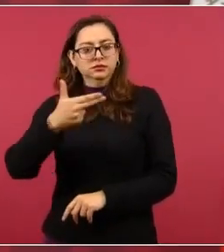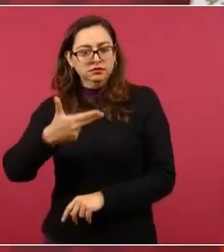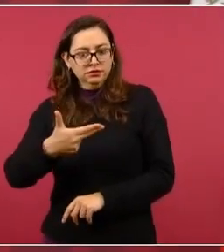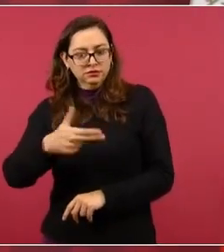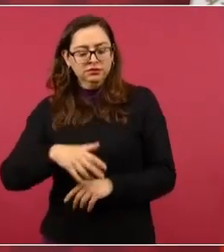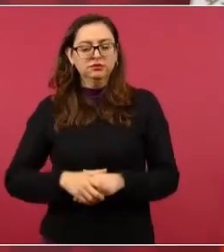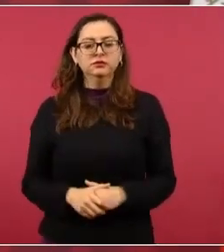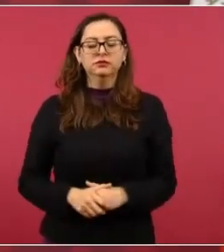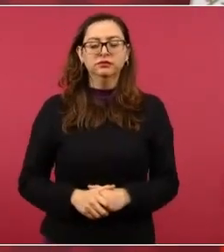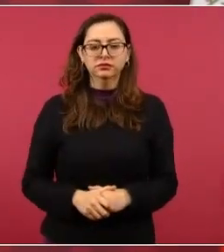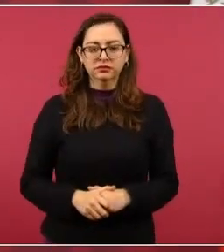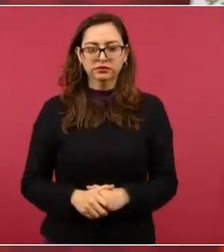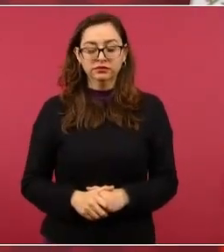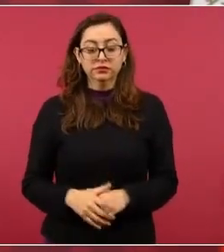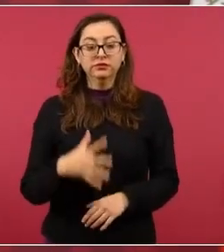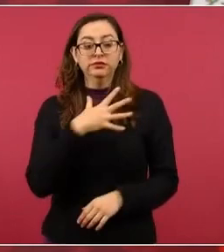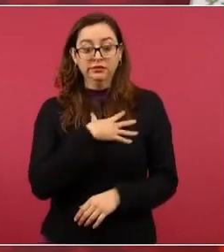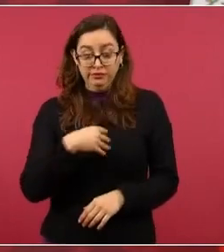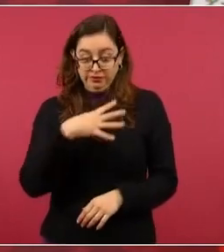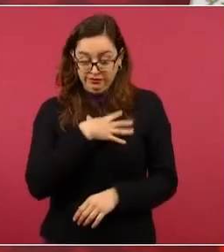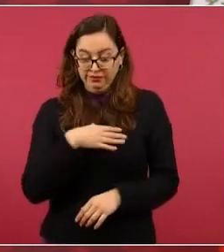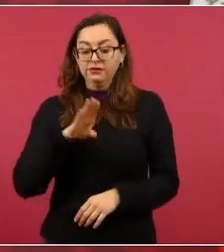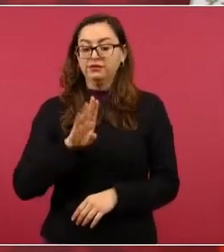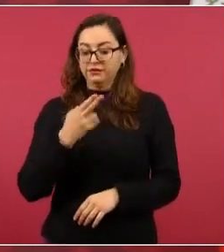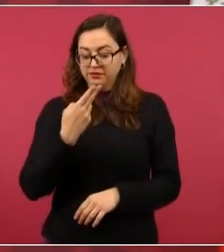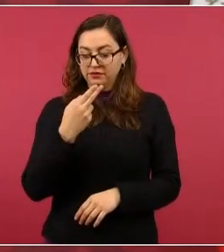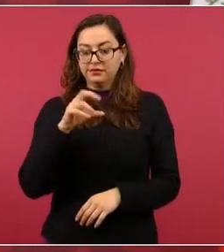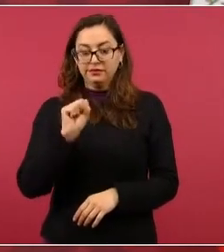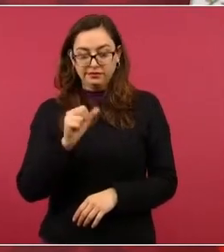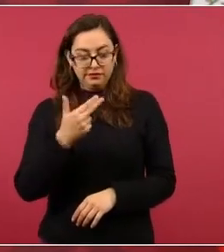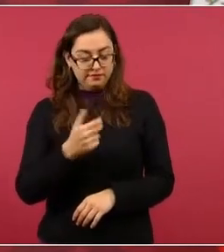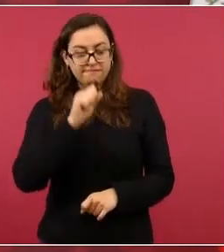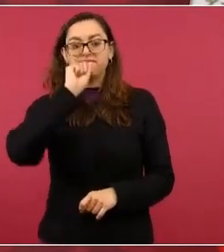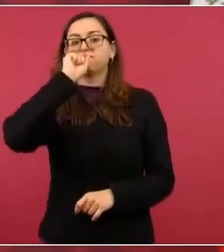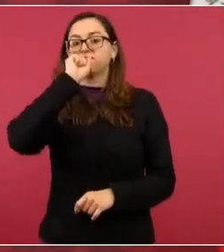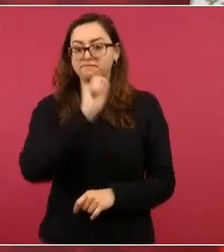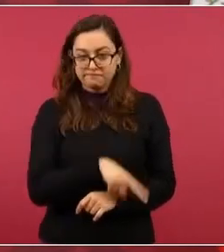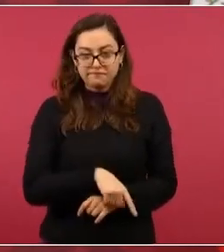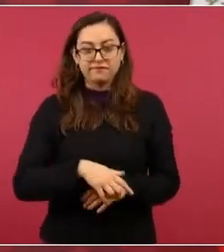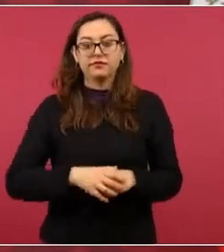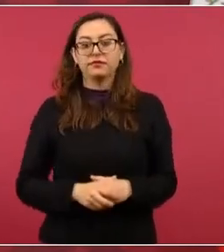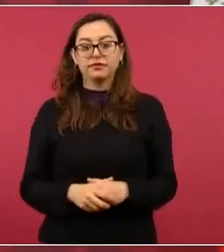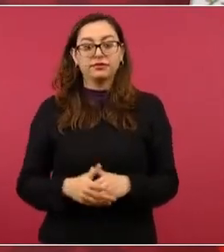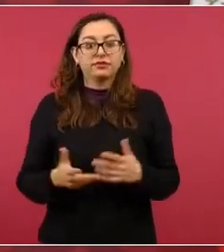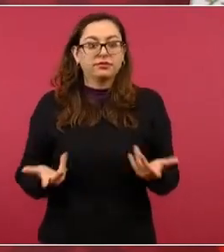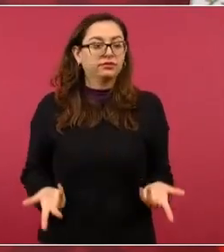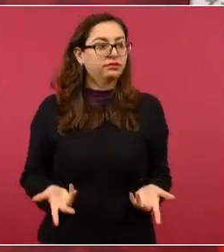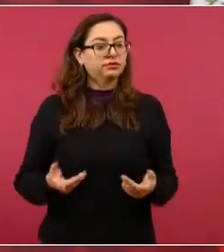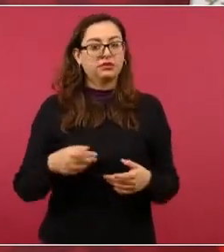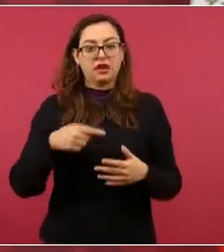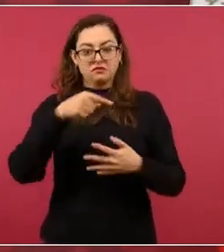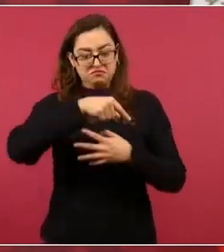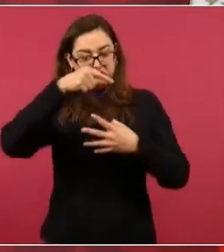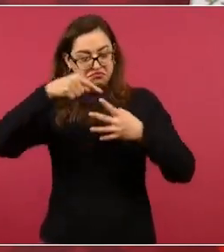su hijo Clinton, Obama,